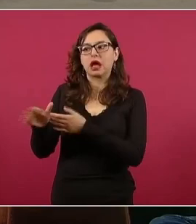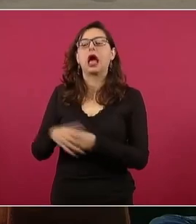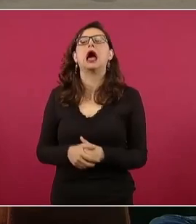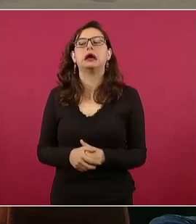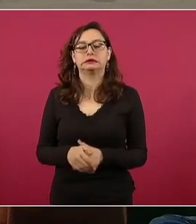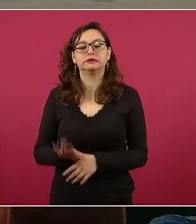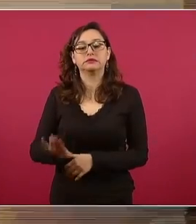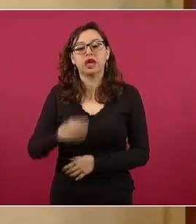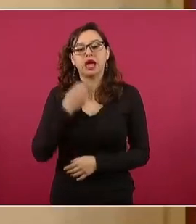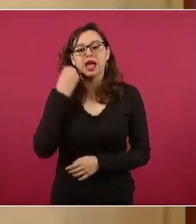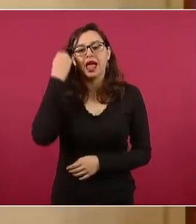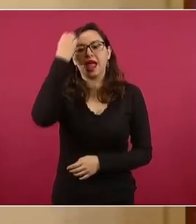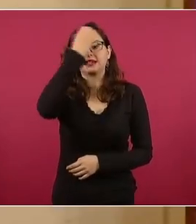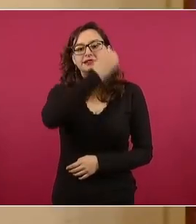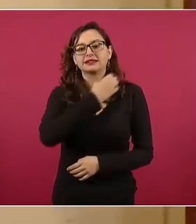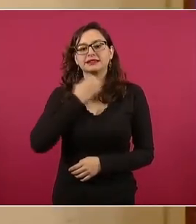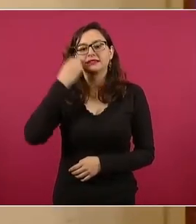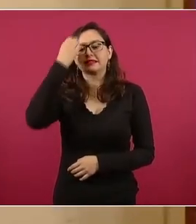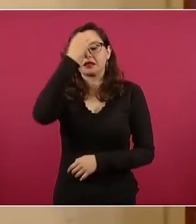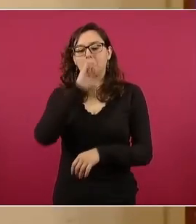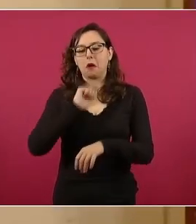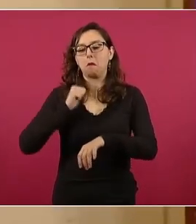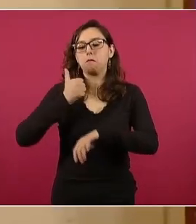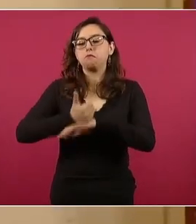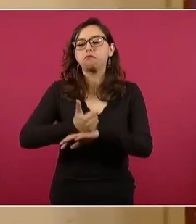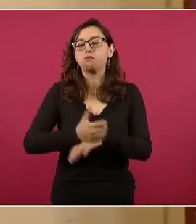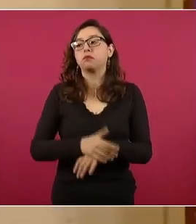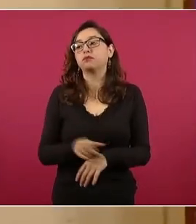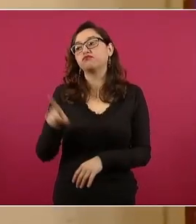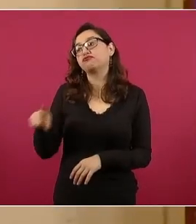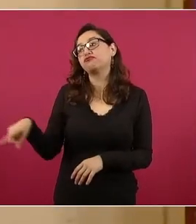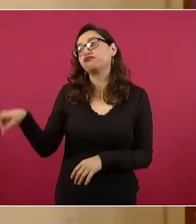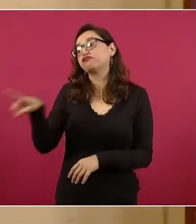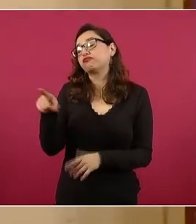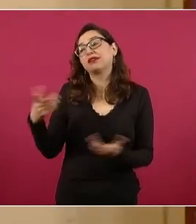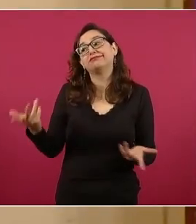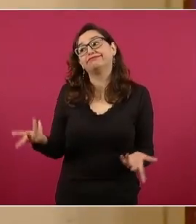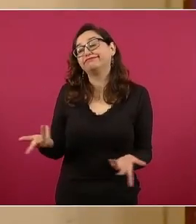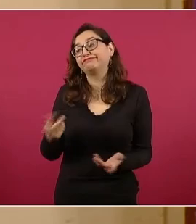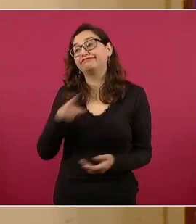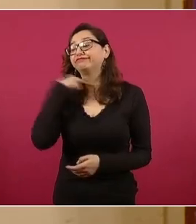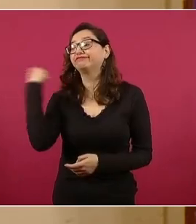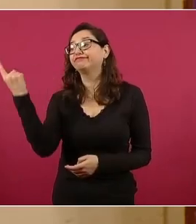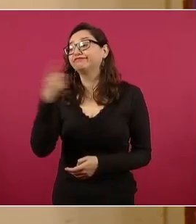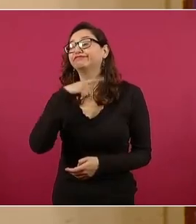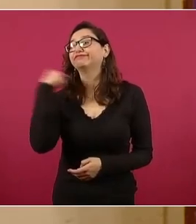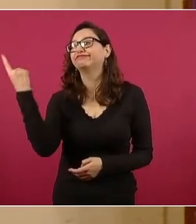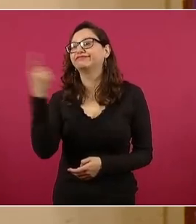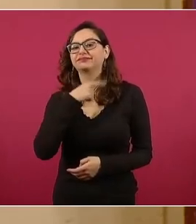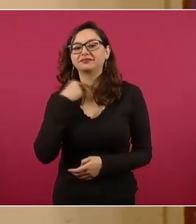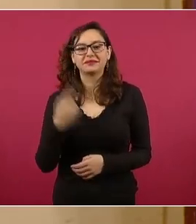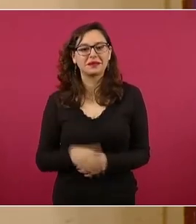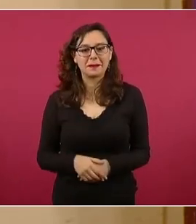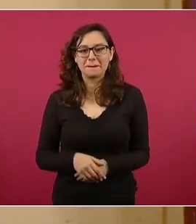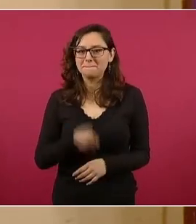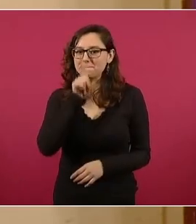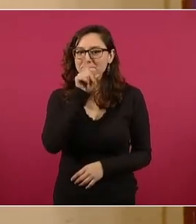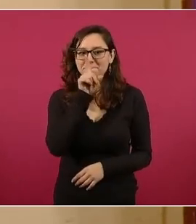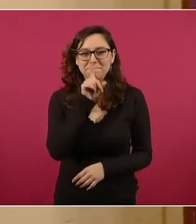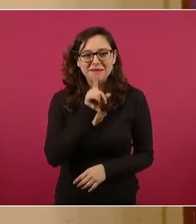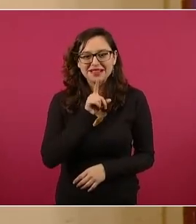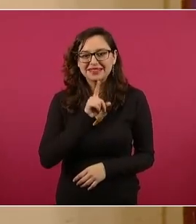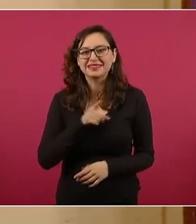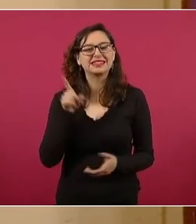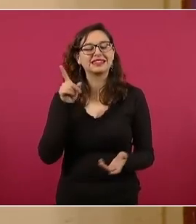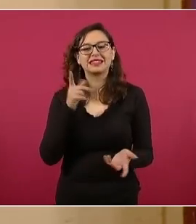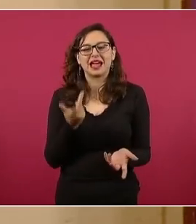que los jóvenes no podían ingresar porque no aprobaban el examen de admisión, cuando en realidad no había cupo para ellos en los